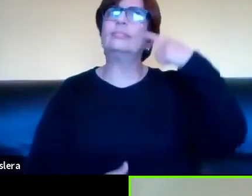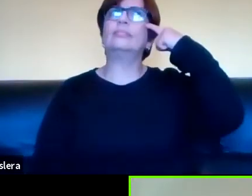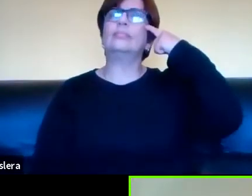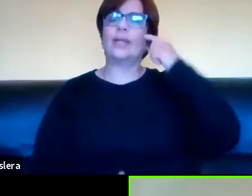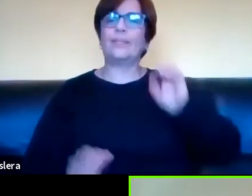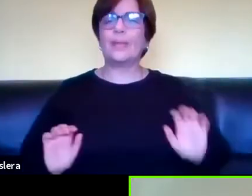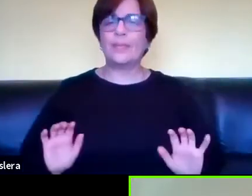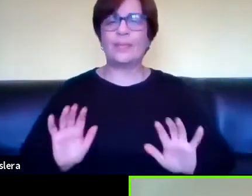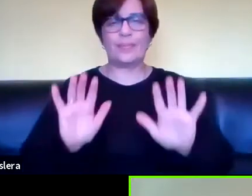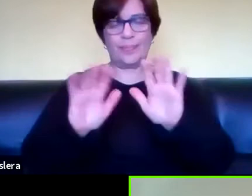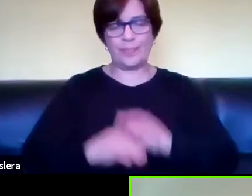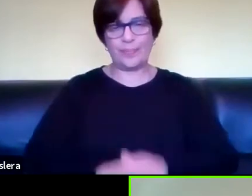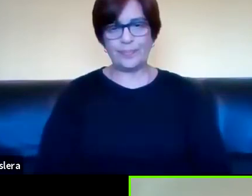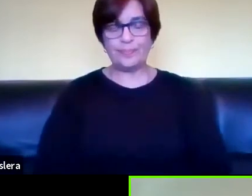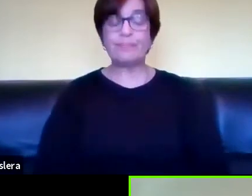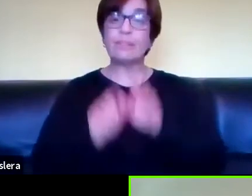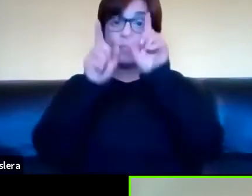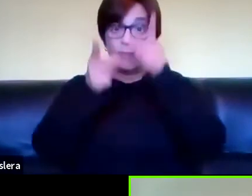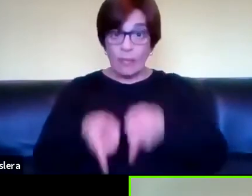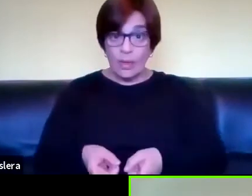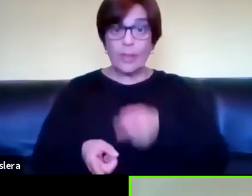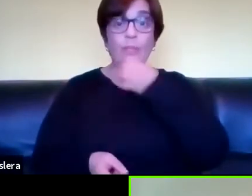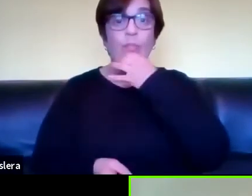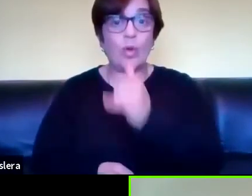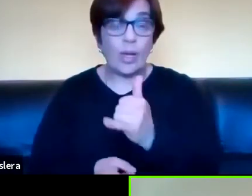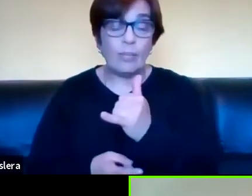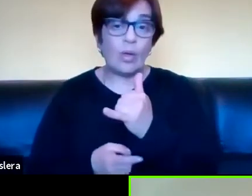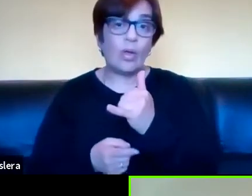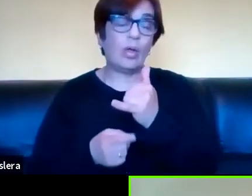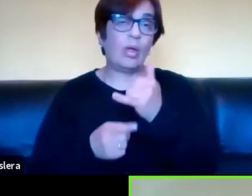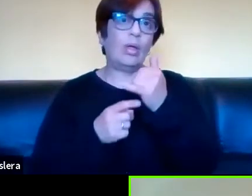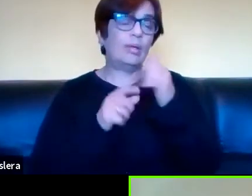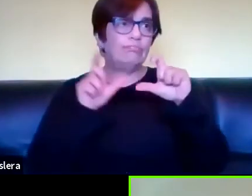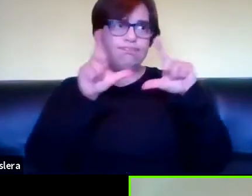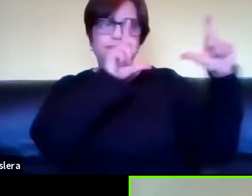de producción también como por ejemplo incorporo imágenes